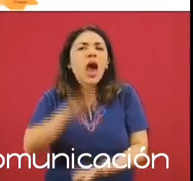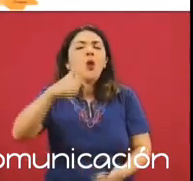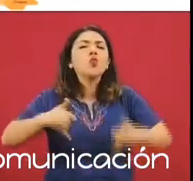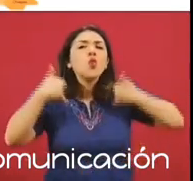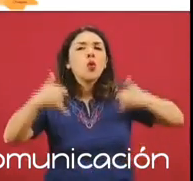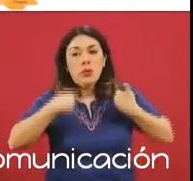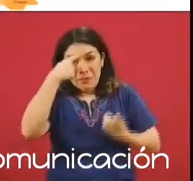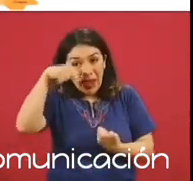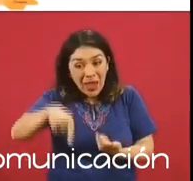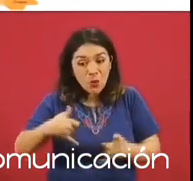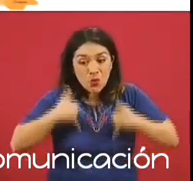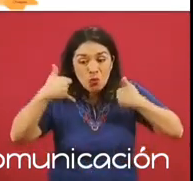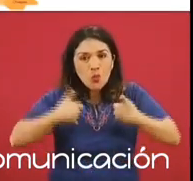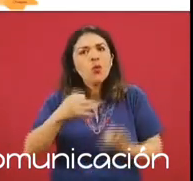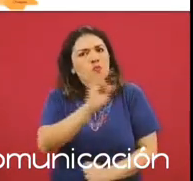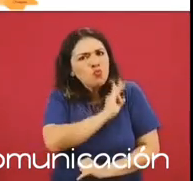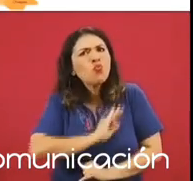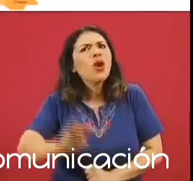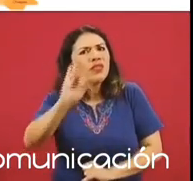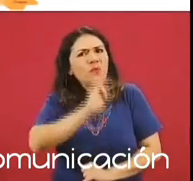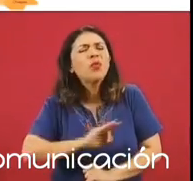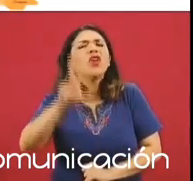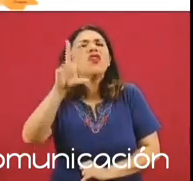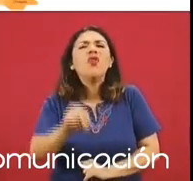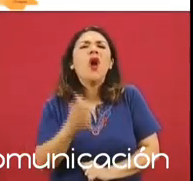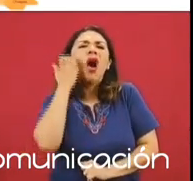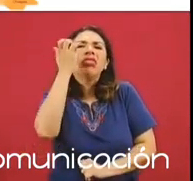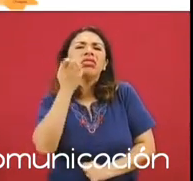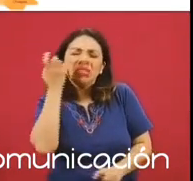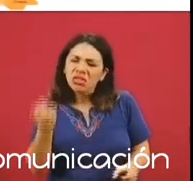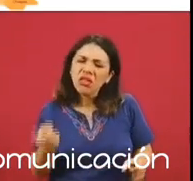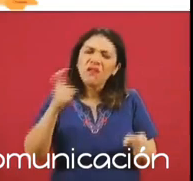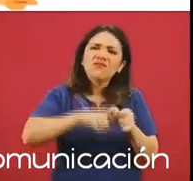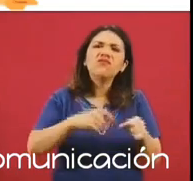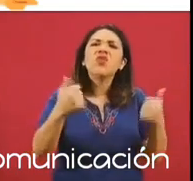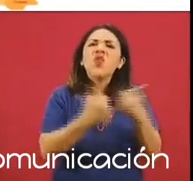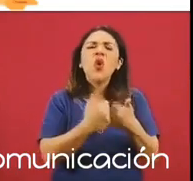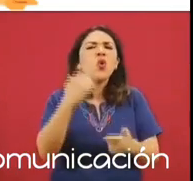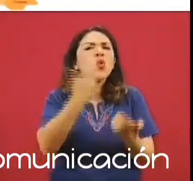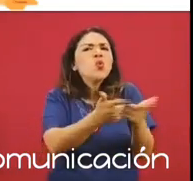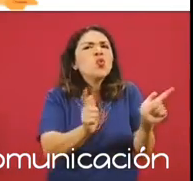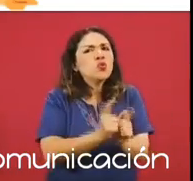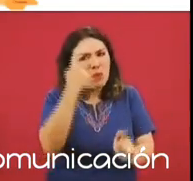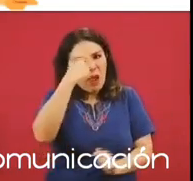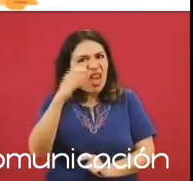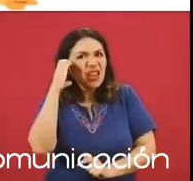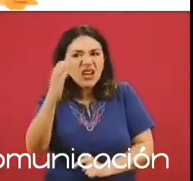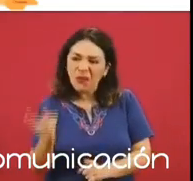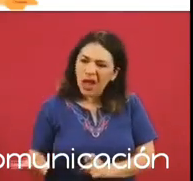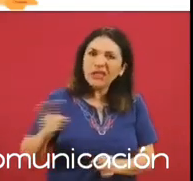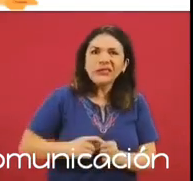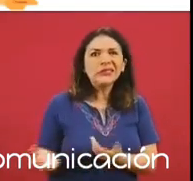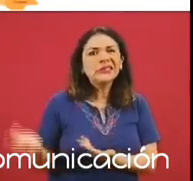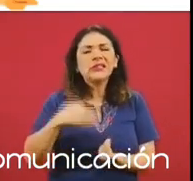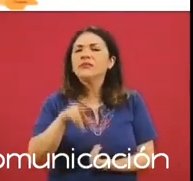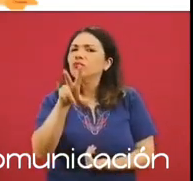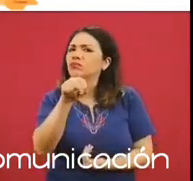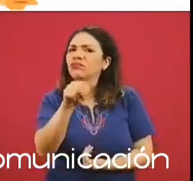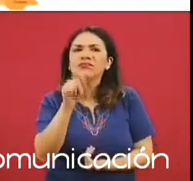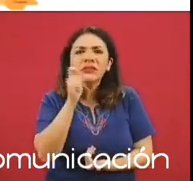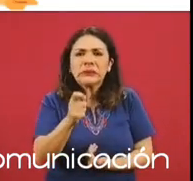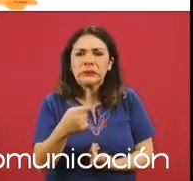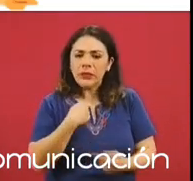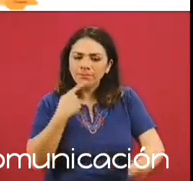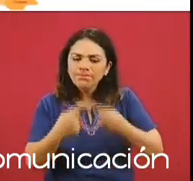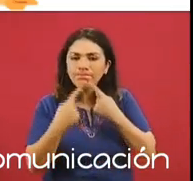posibilidades y no sea enganchado por parte de las organizaciones criminales, es decir, forma parte de la